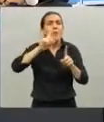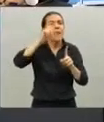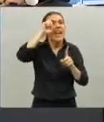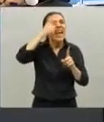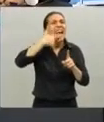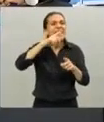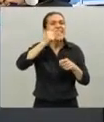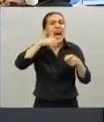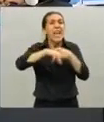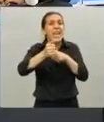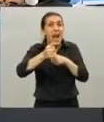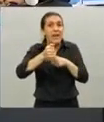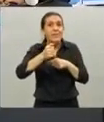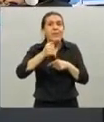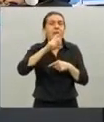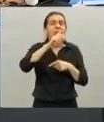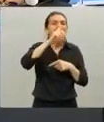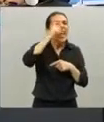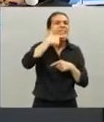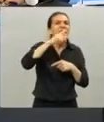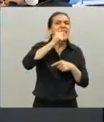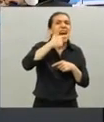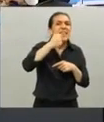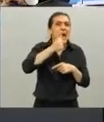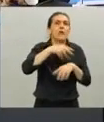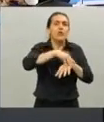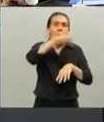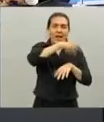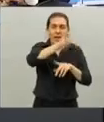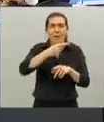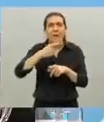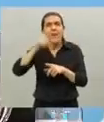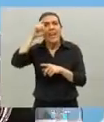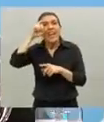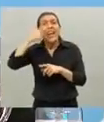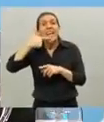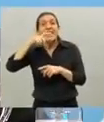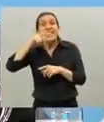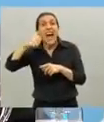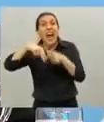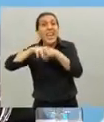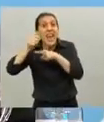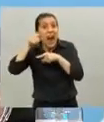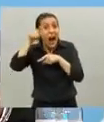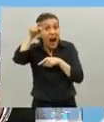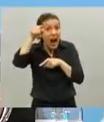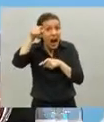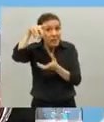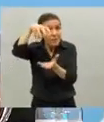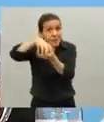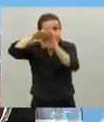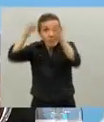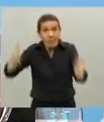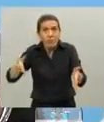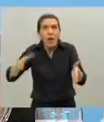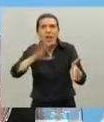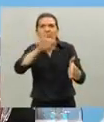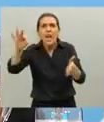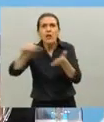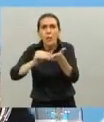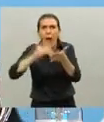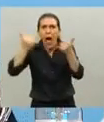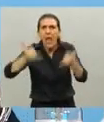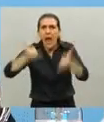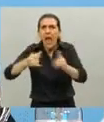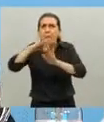Escaña Escanca también es sueca Escaña estuve en Escaña y en Escaña están trabajando los 500 trabajadores